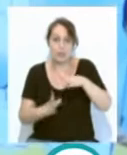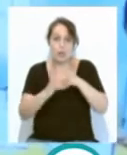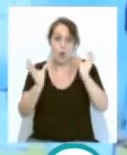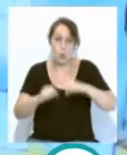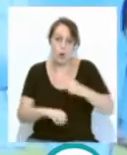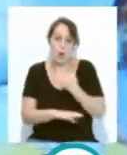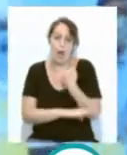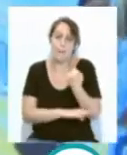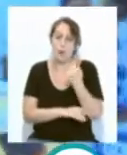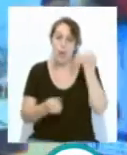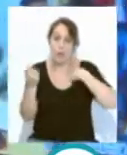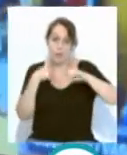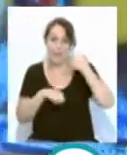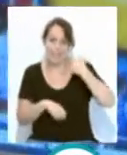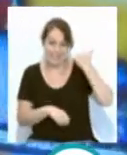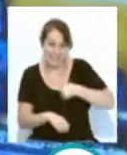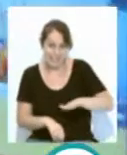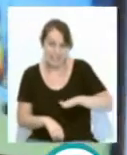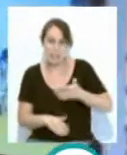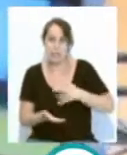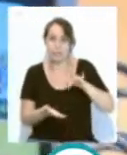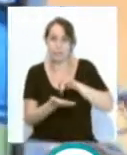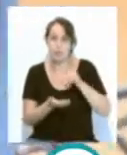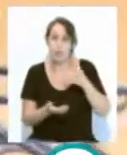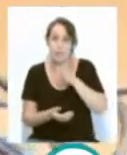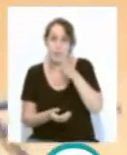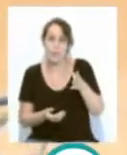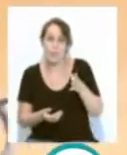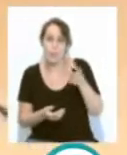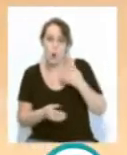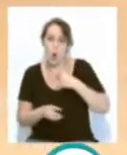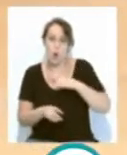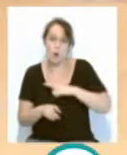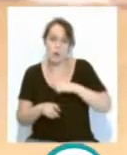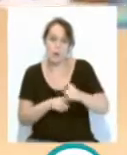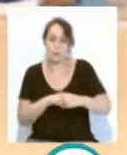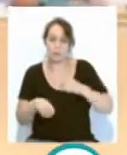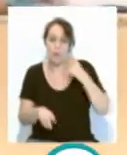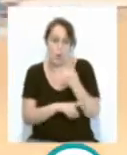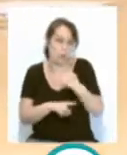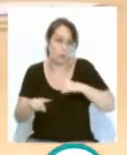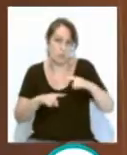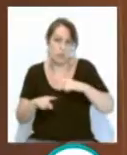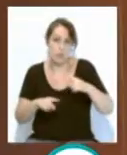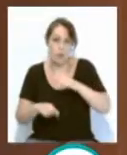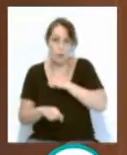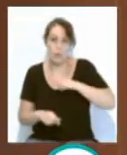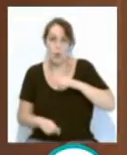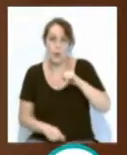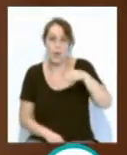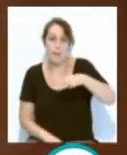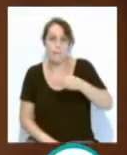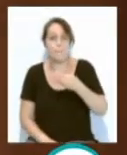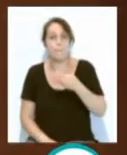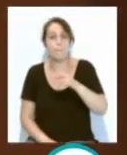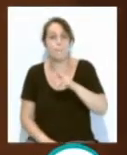respalda las acciones que ya se estaban llevando a cabo por parte del Ejecutivo Autonómico. Javier Imbroda ha señalado que en el inicio